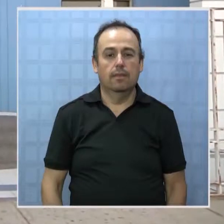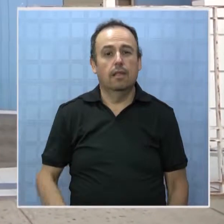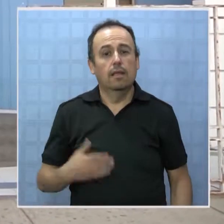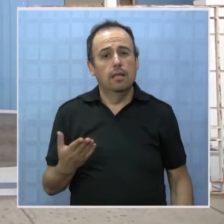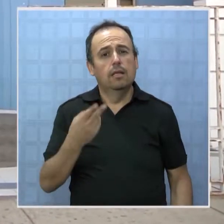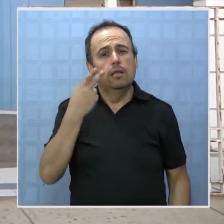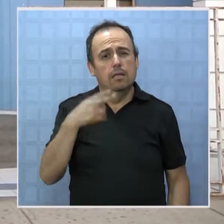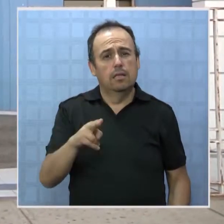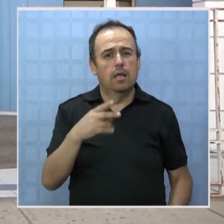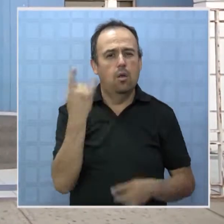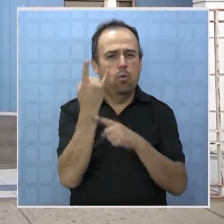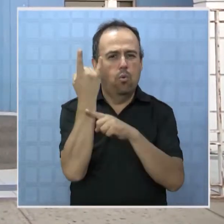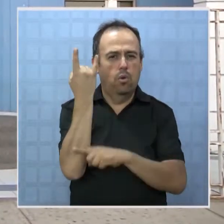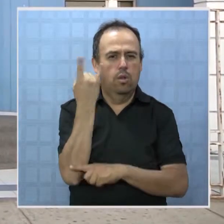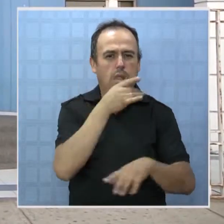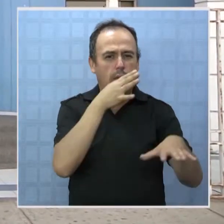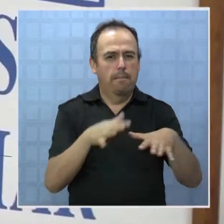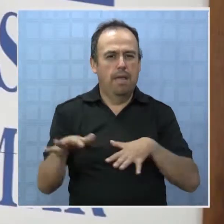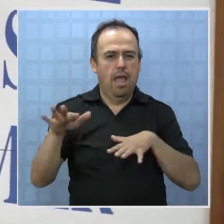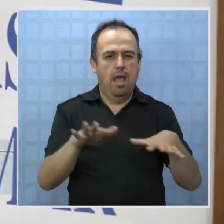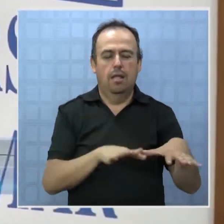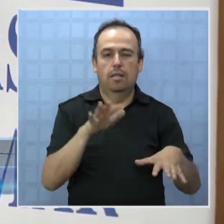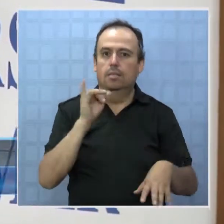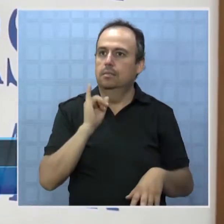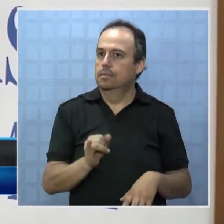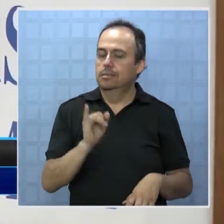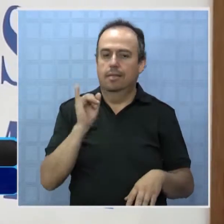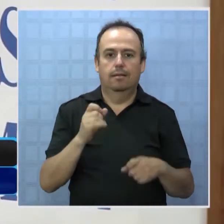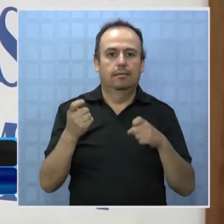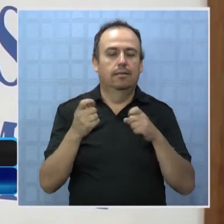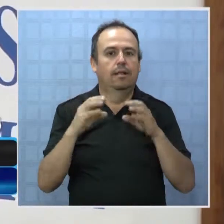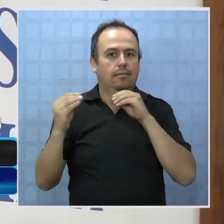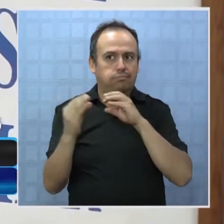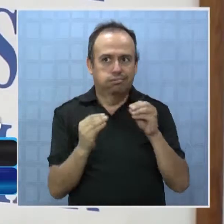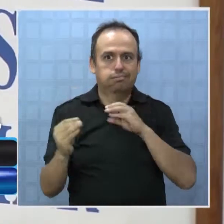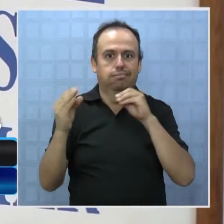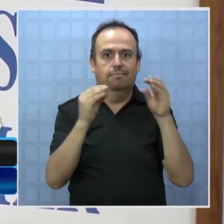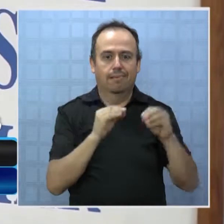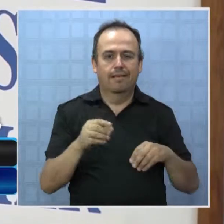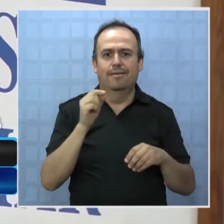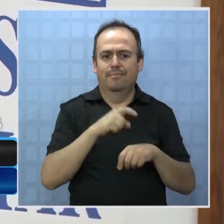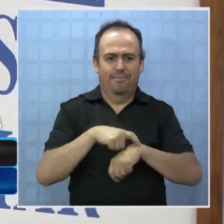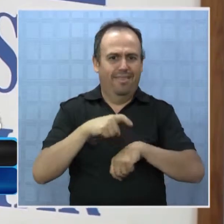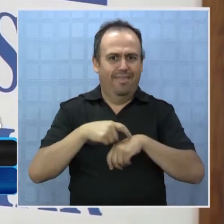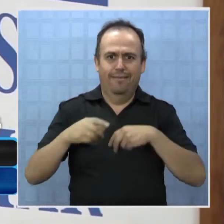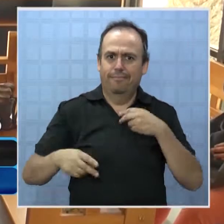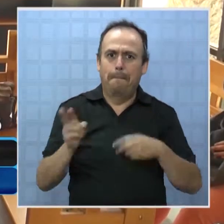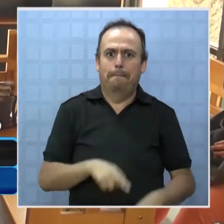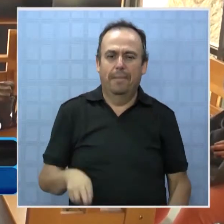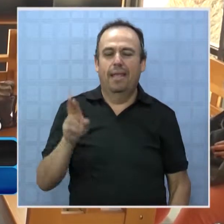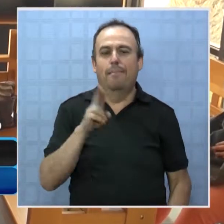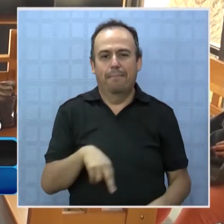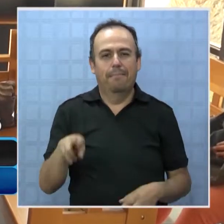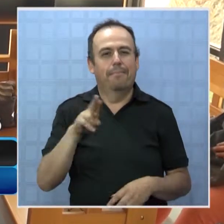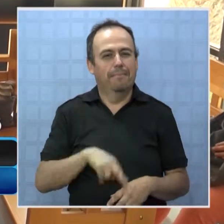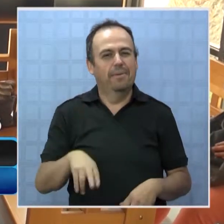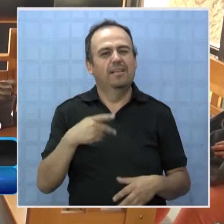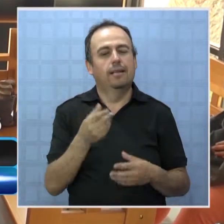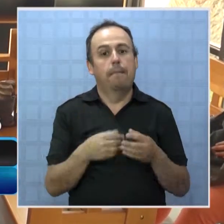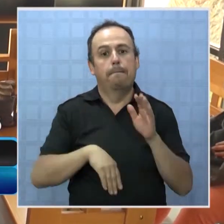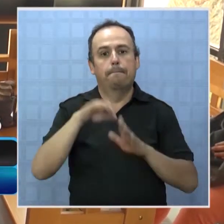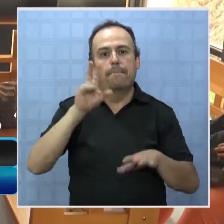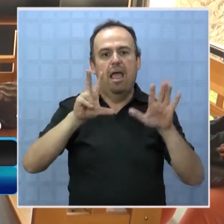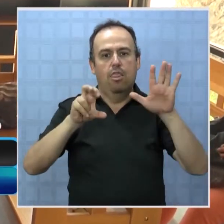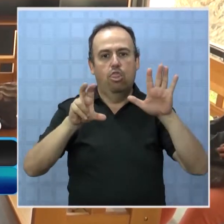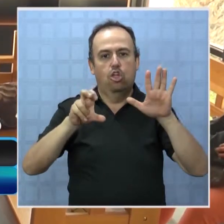El caso de la Universidad del Mar es tema de discusión y al parecer así lo estará por bastante tiempo. En esta ocasión,